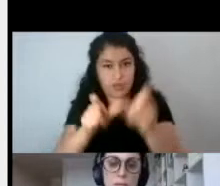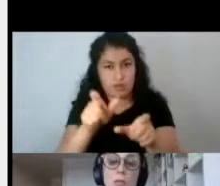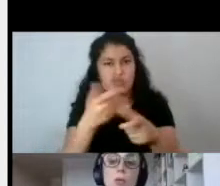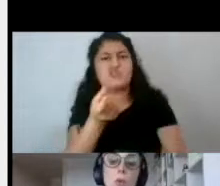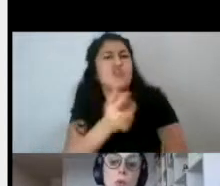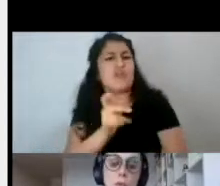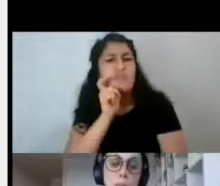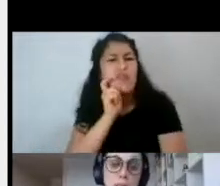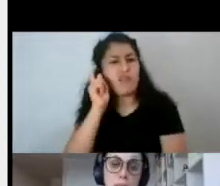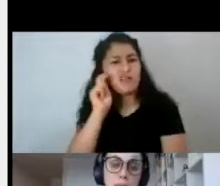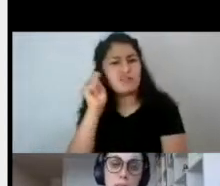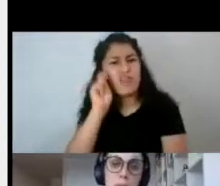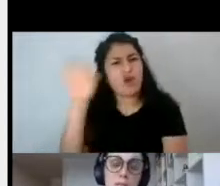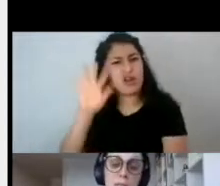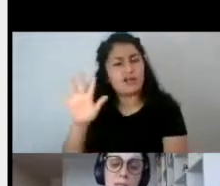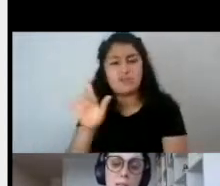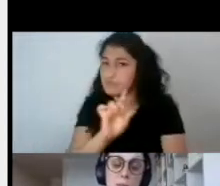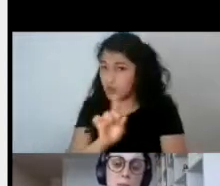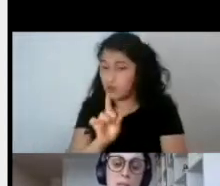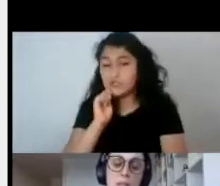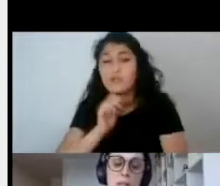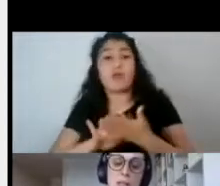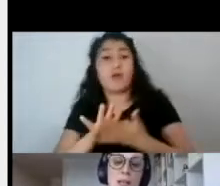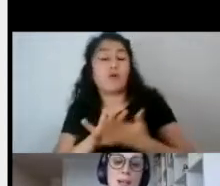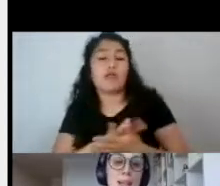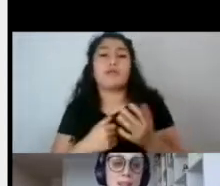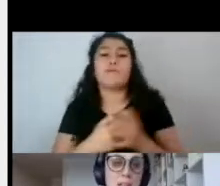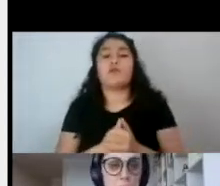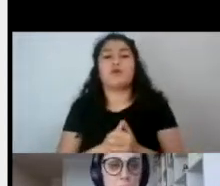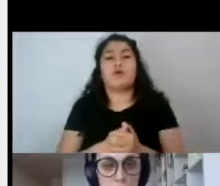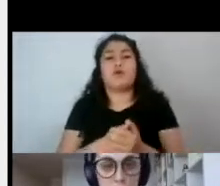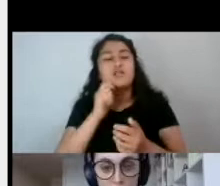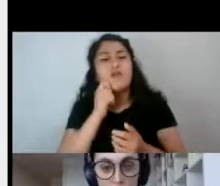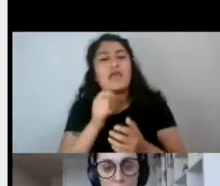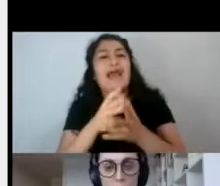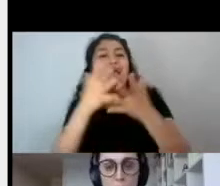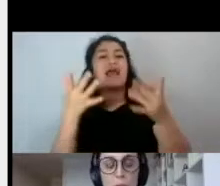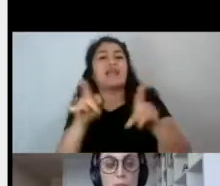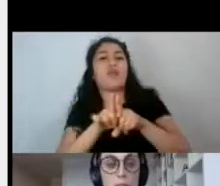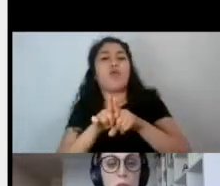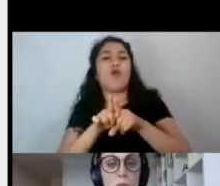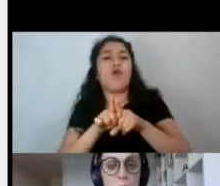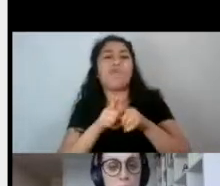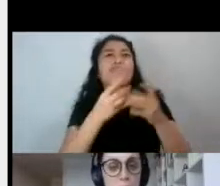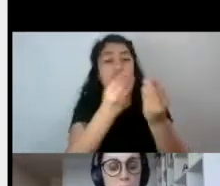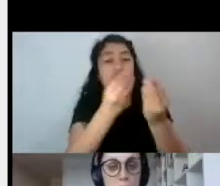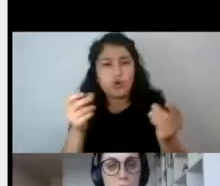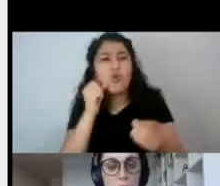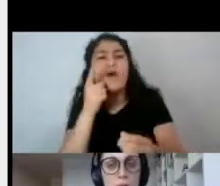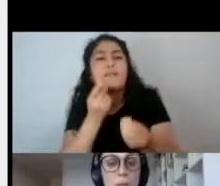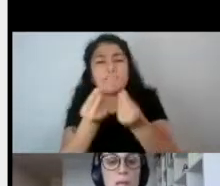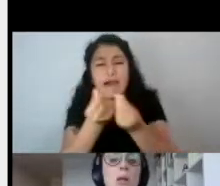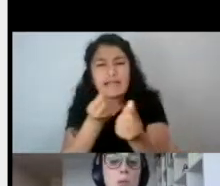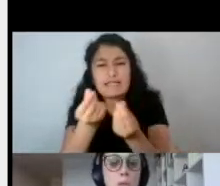¿no? O sea, este conjunto de imágenes más bien sería una suerte de gran denominador común donde se sitúa el pensamiento